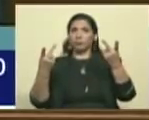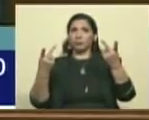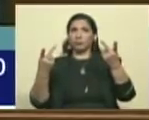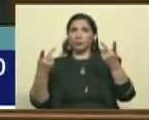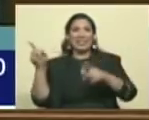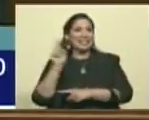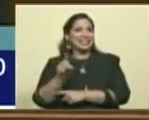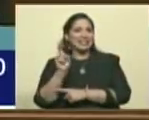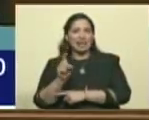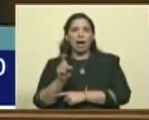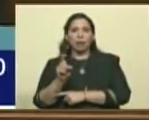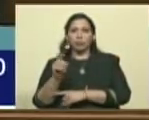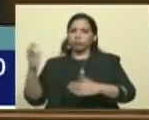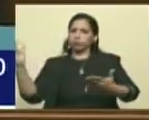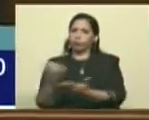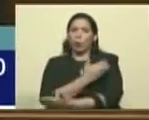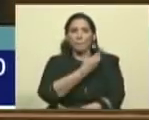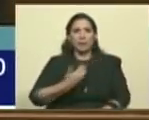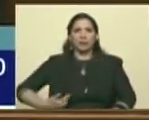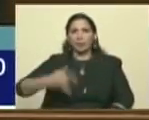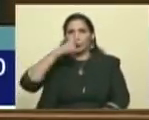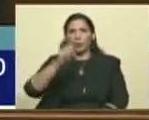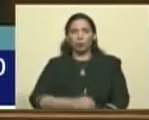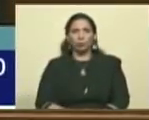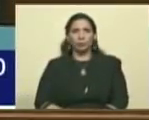necesario tumbar al presidente Nicolás Maduro.